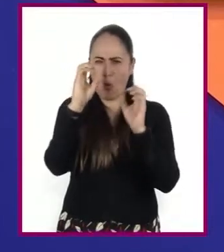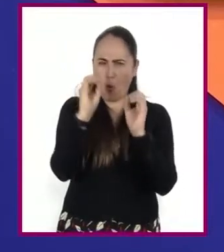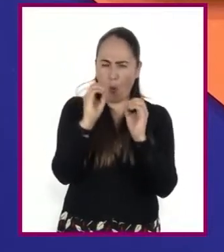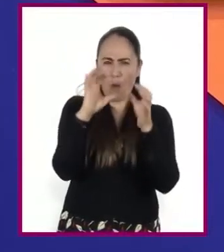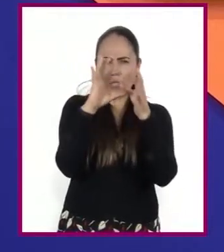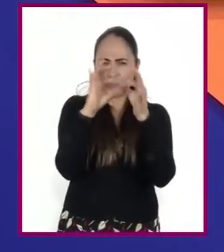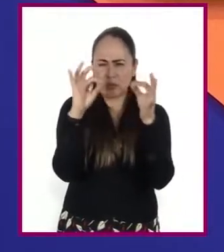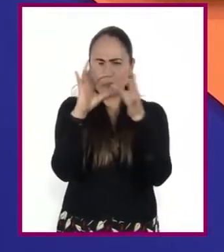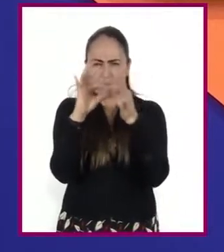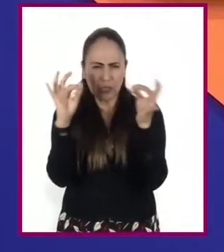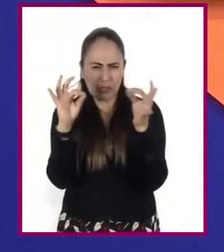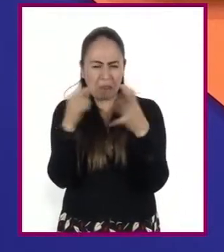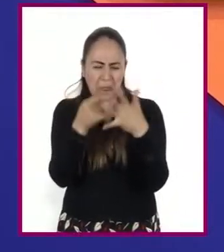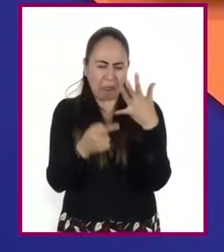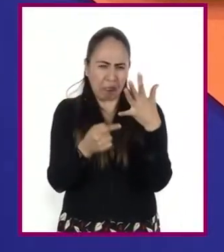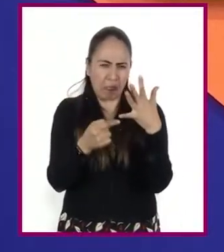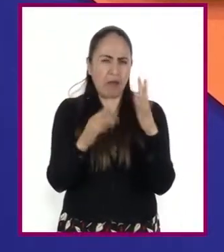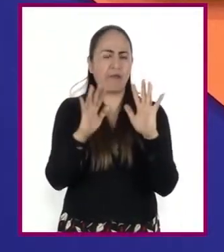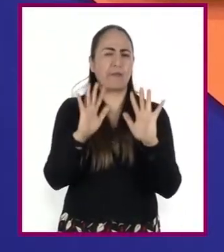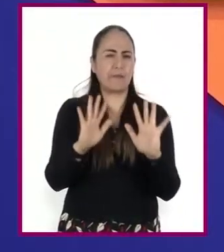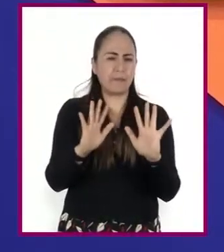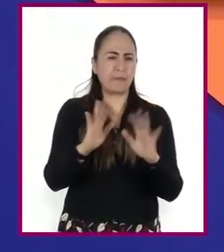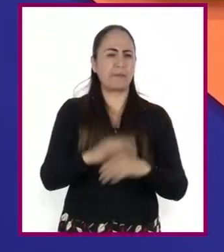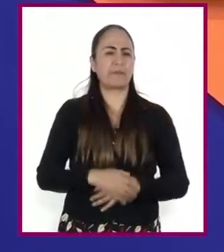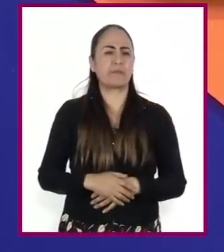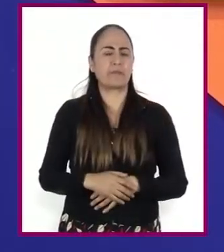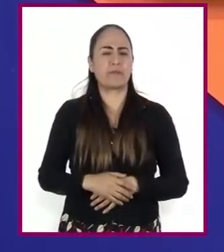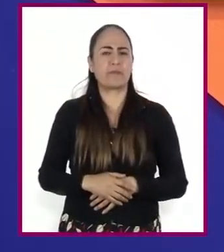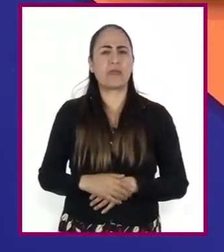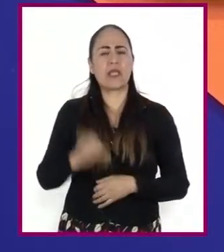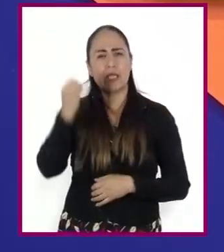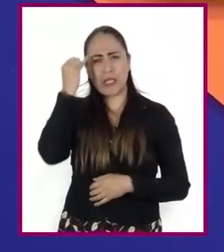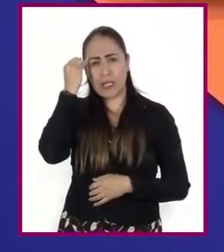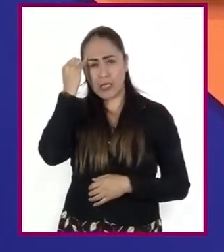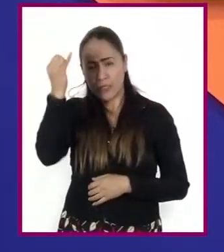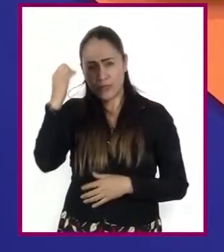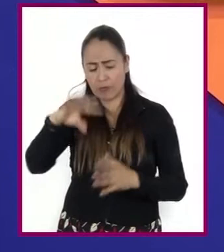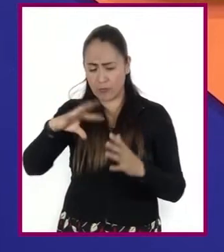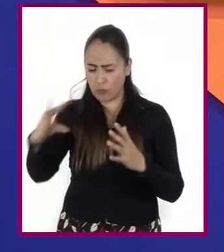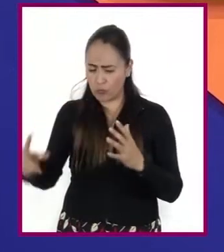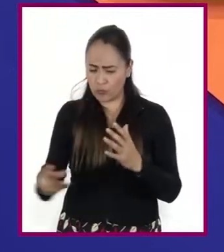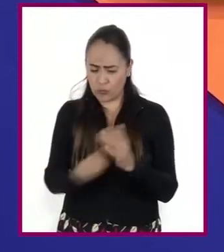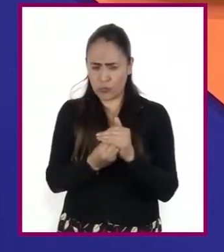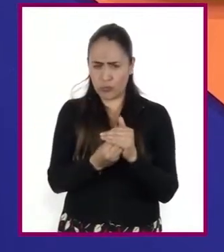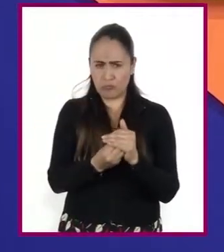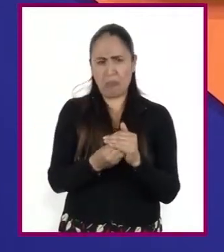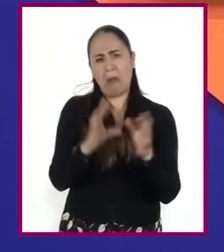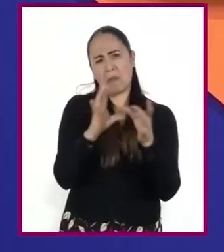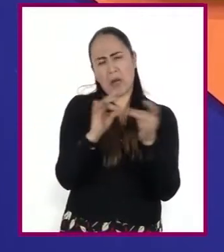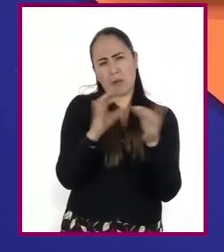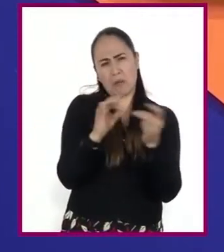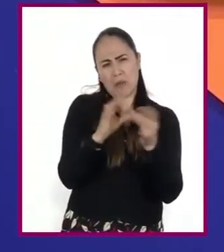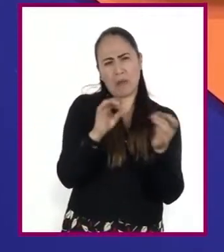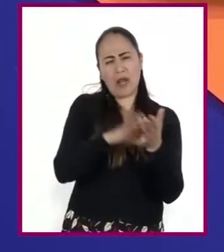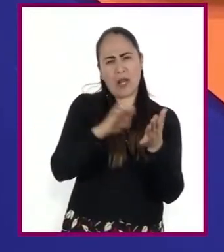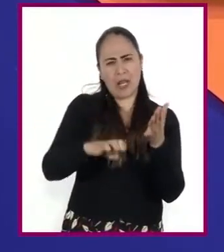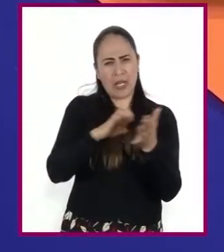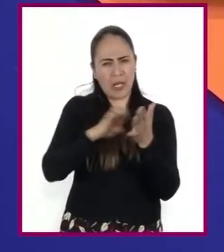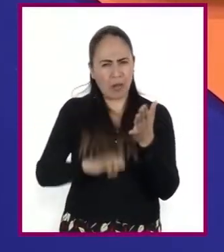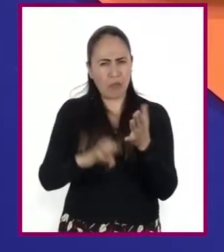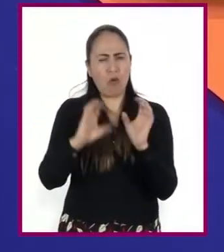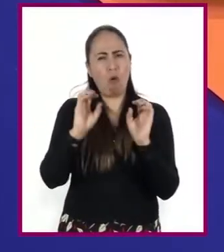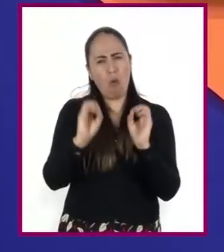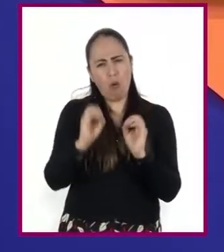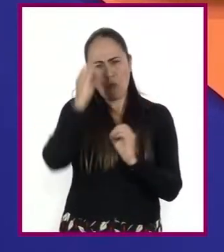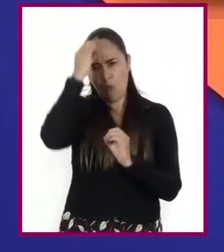Y en las ideas... Ah, sí, en las ideas complementarias, descripciones, ejemplos y opiniones.